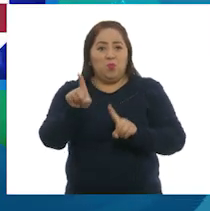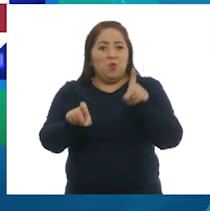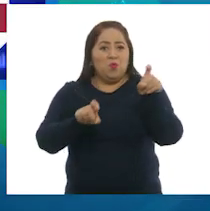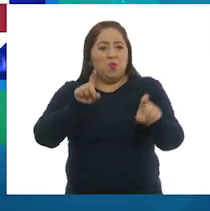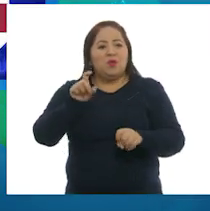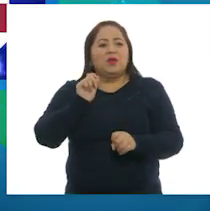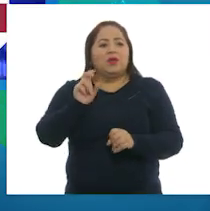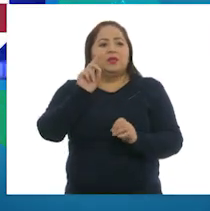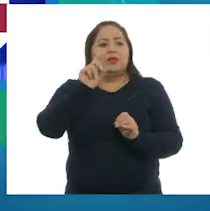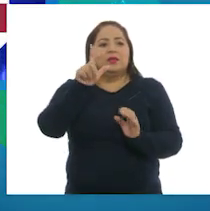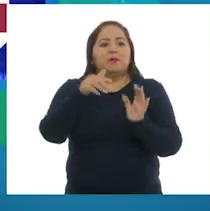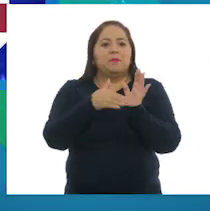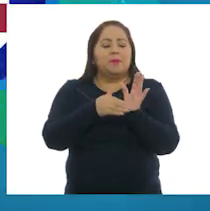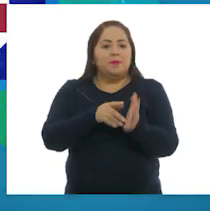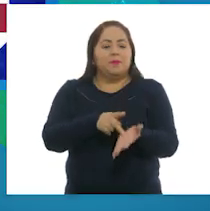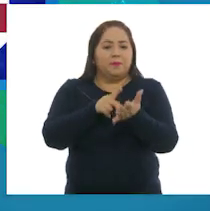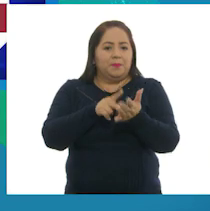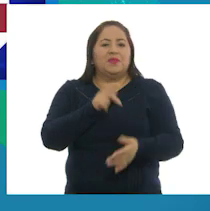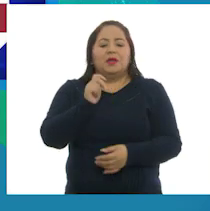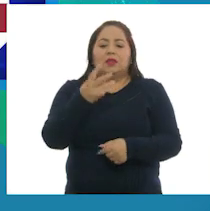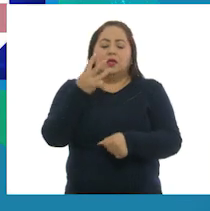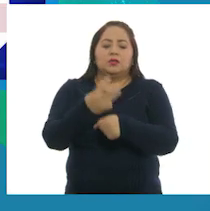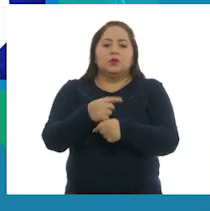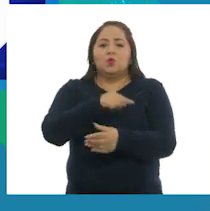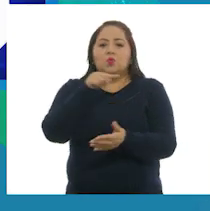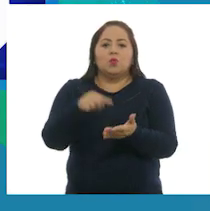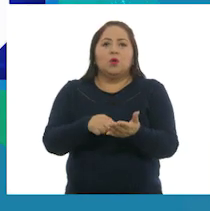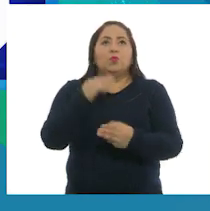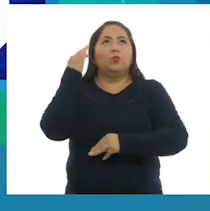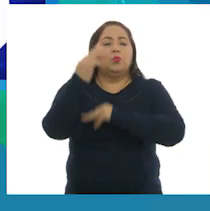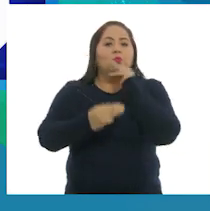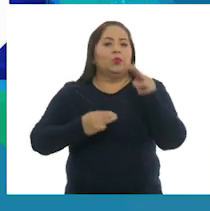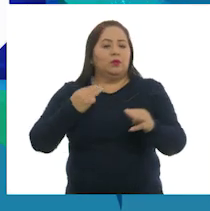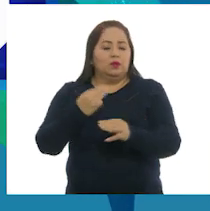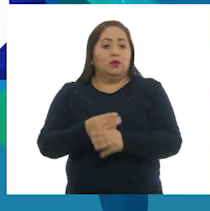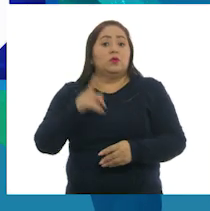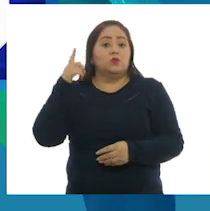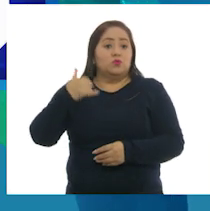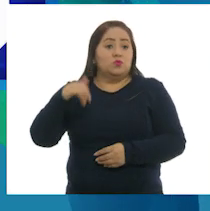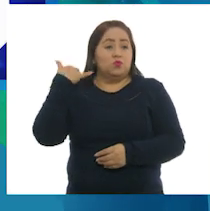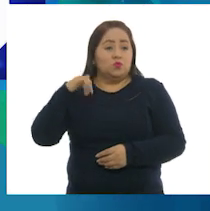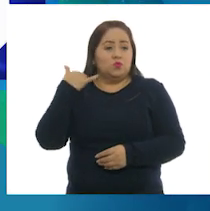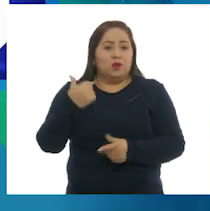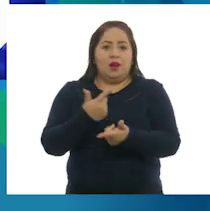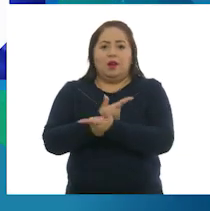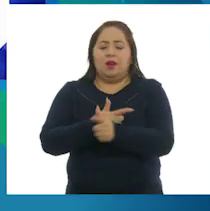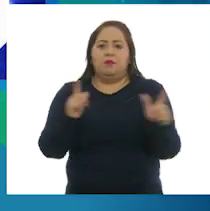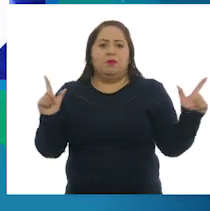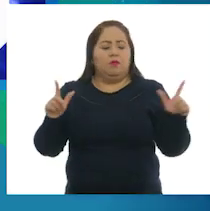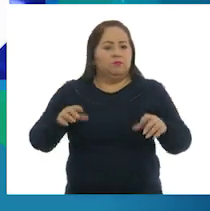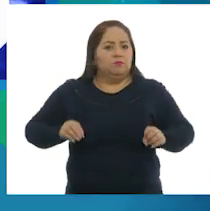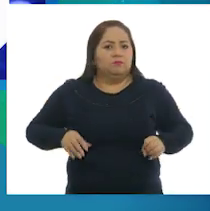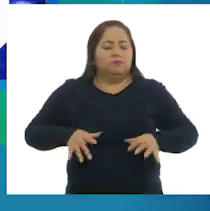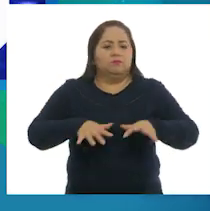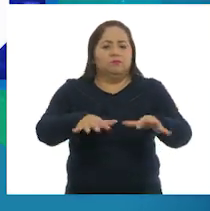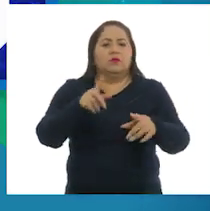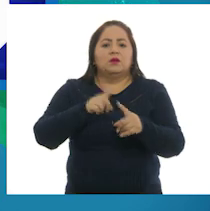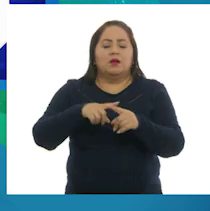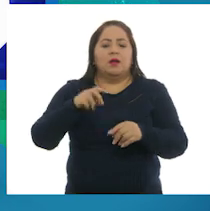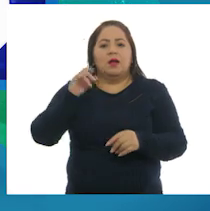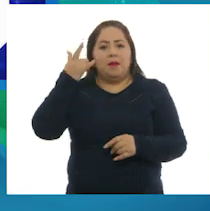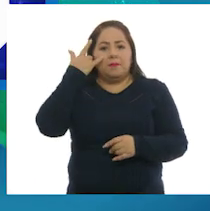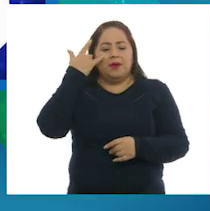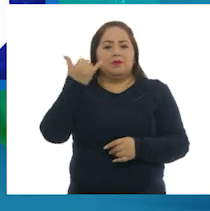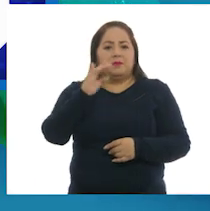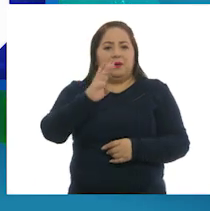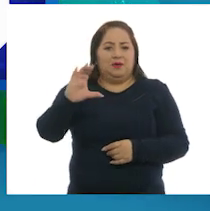las 37.000 toneladas. Obtuvo el tercer lugar a nivel mundial. Yucatán lideró la producción nacional, seguido de Campeche y